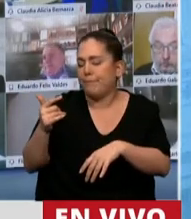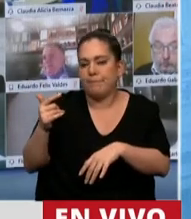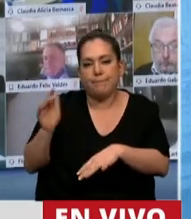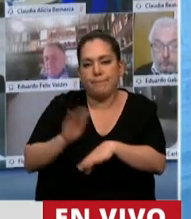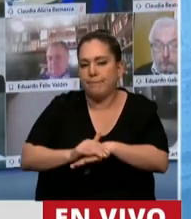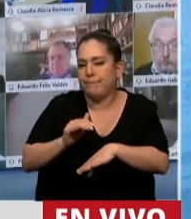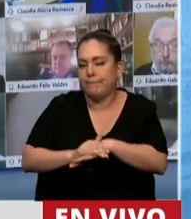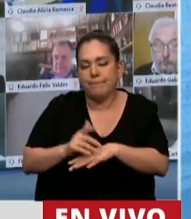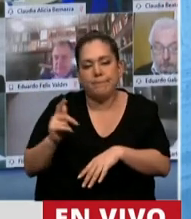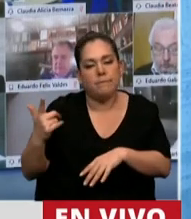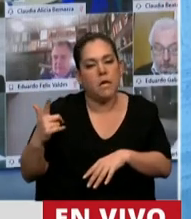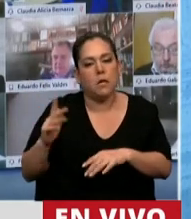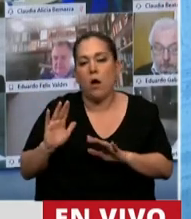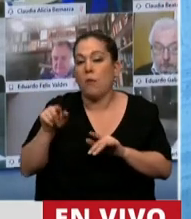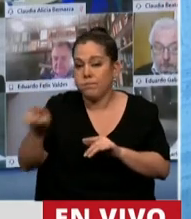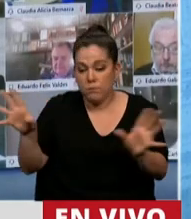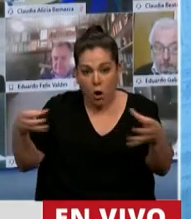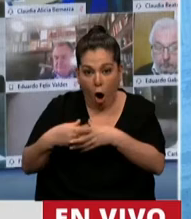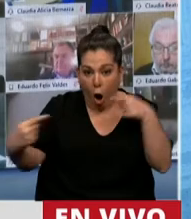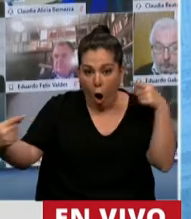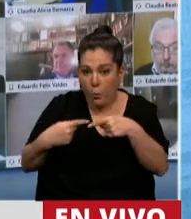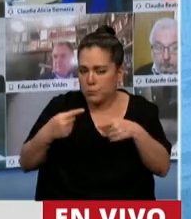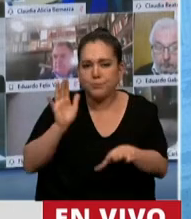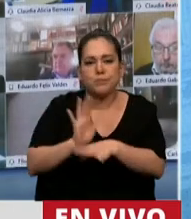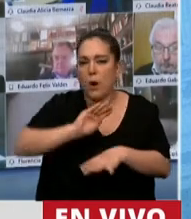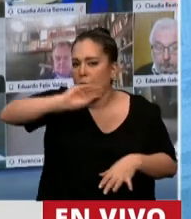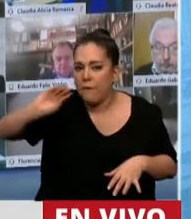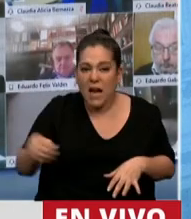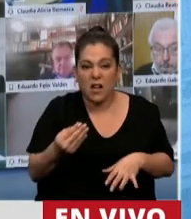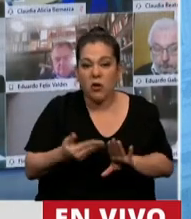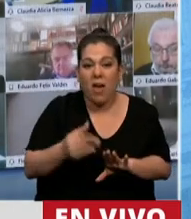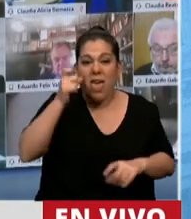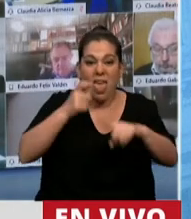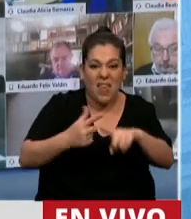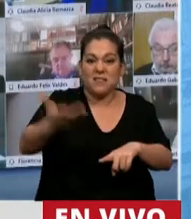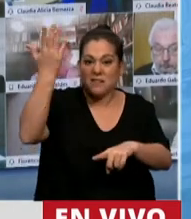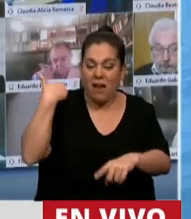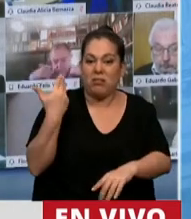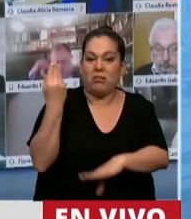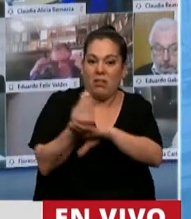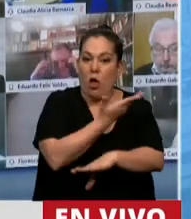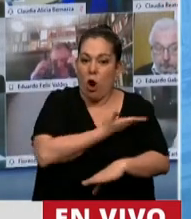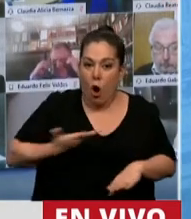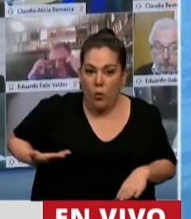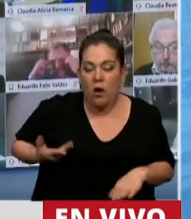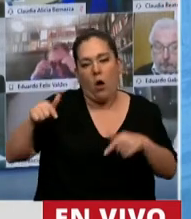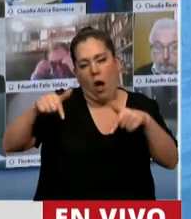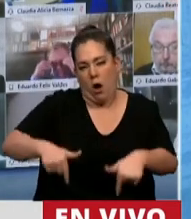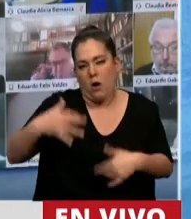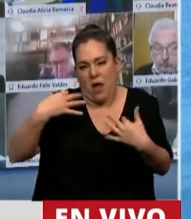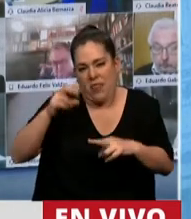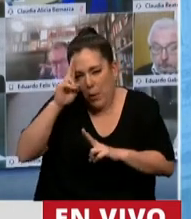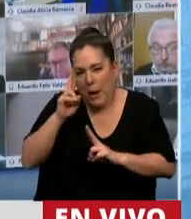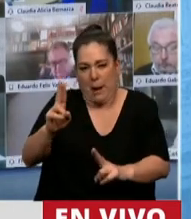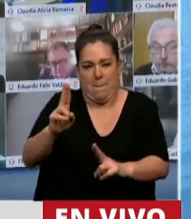de una oposición que fracasó como gobierno. Por lo menos respeten la voluntad de la gente